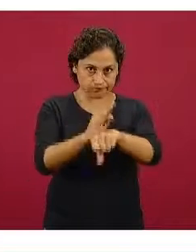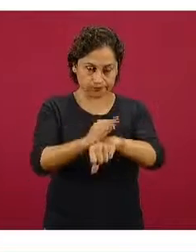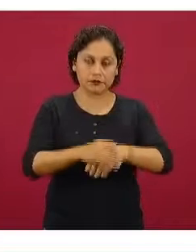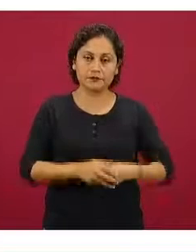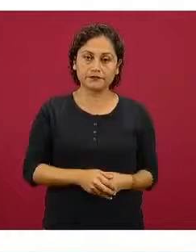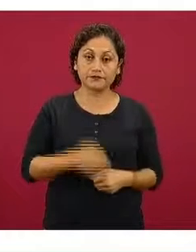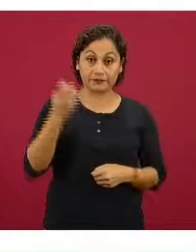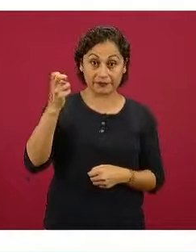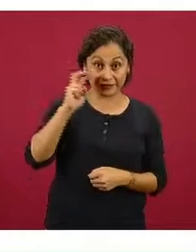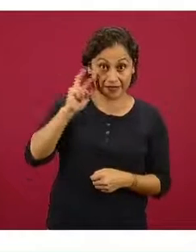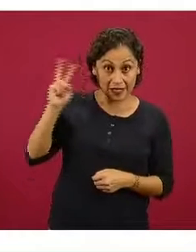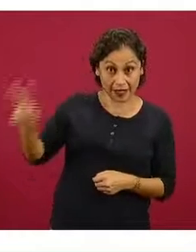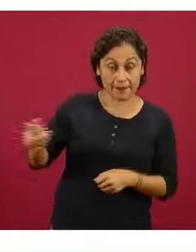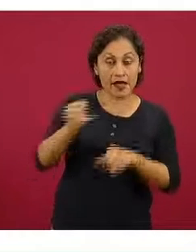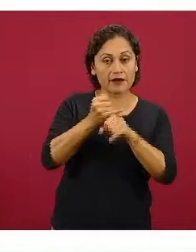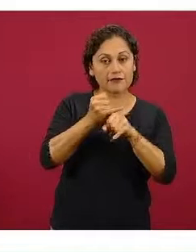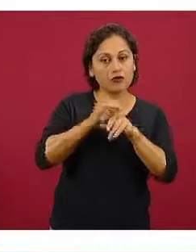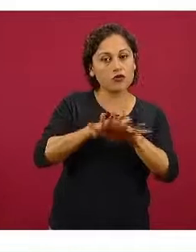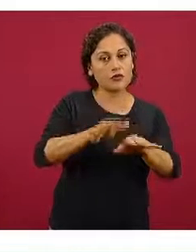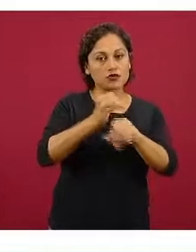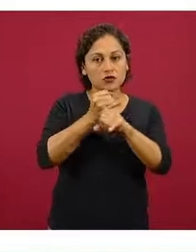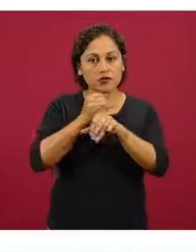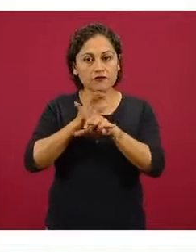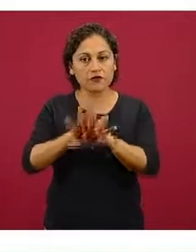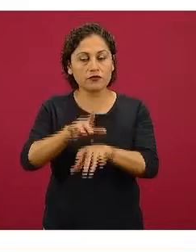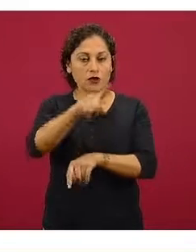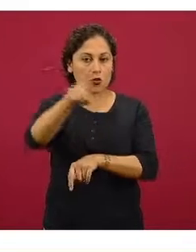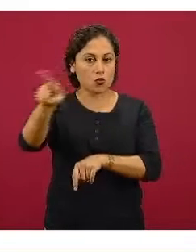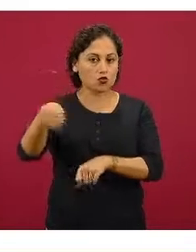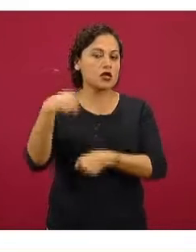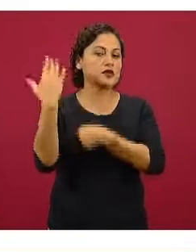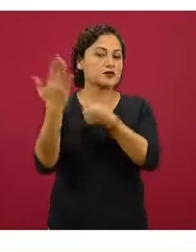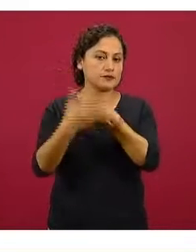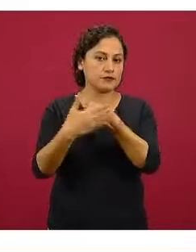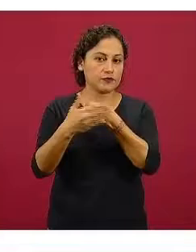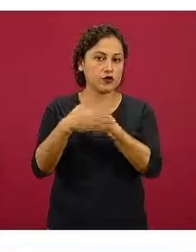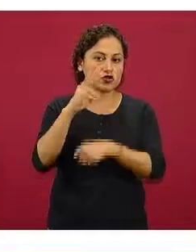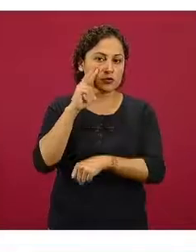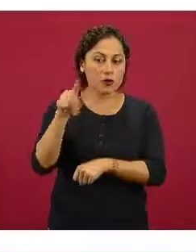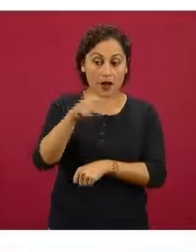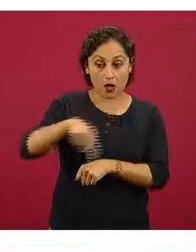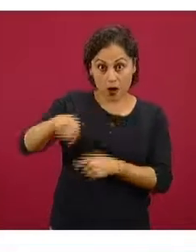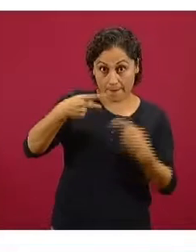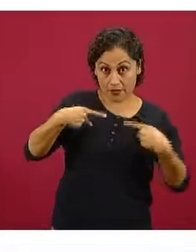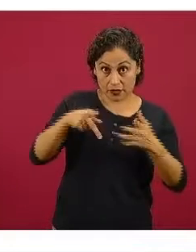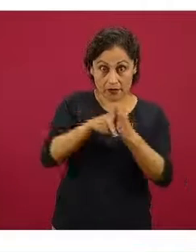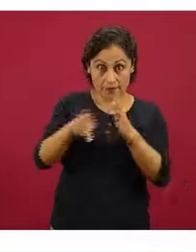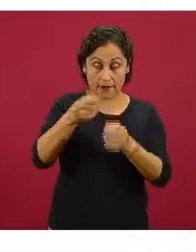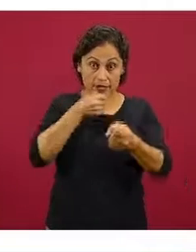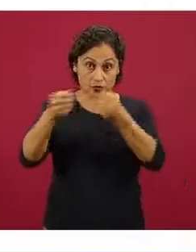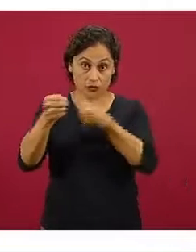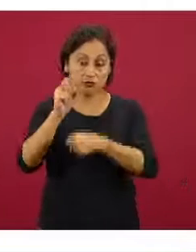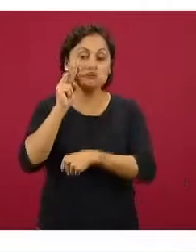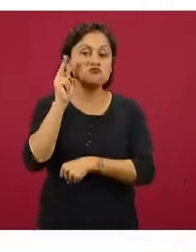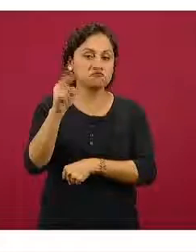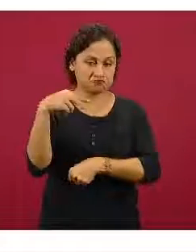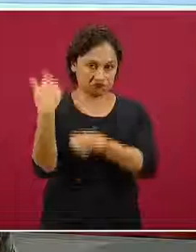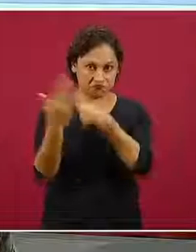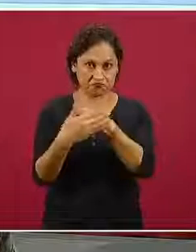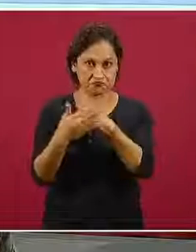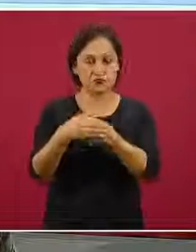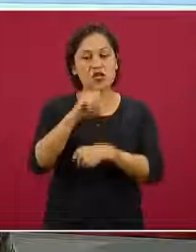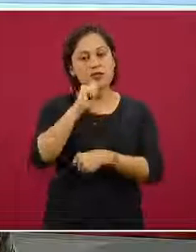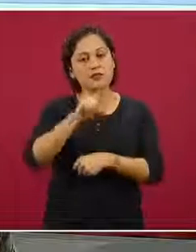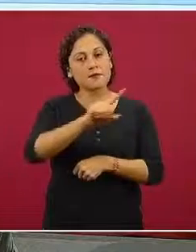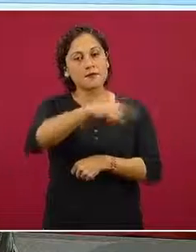comunicación que iremos impulsando y que ustedes estarán viendo tanto ustedes como medios de comunicación como la población en general en nuestra